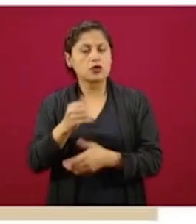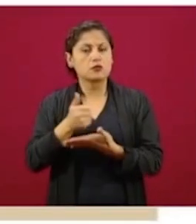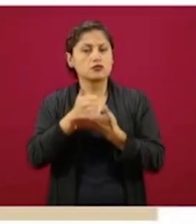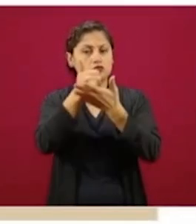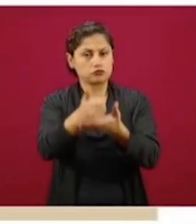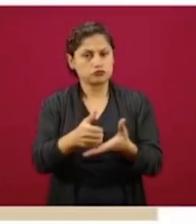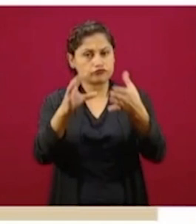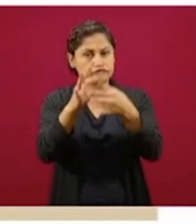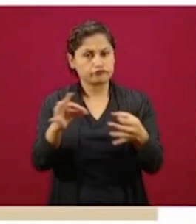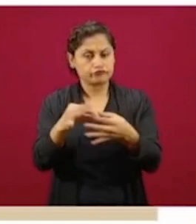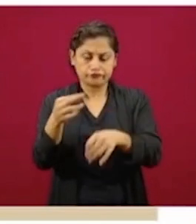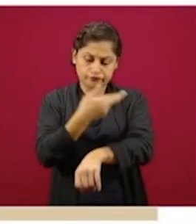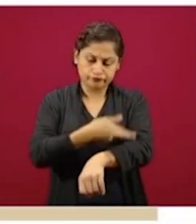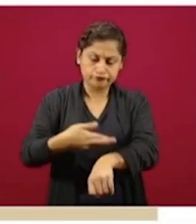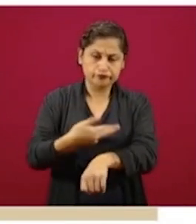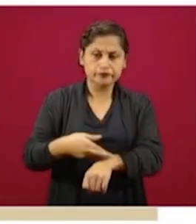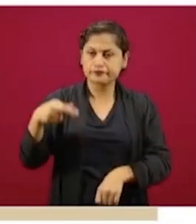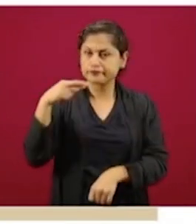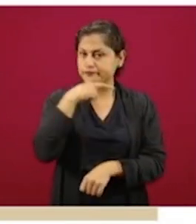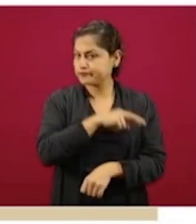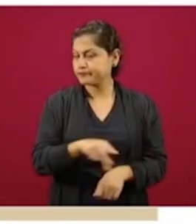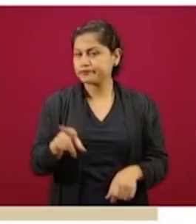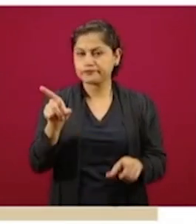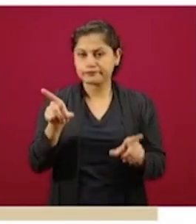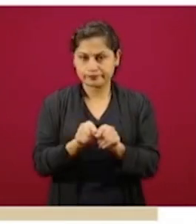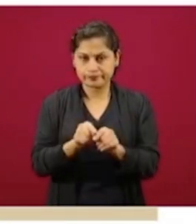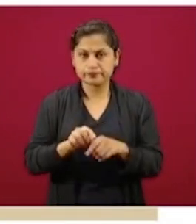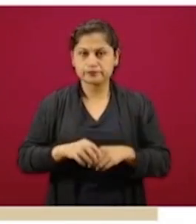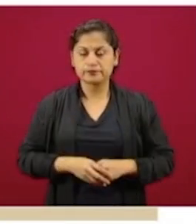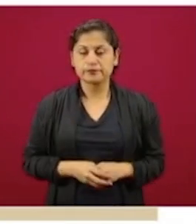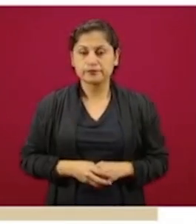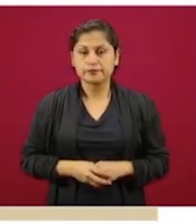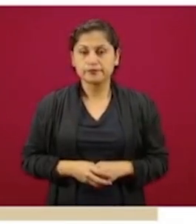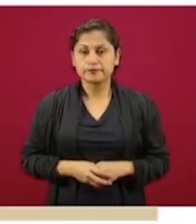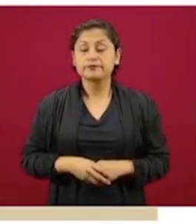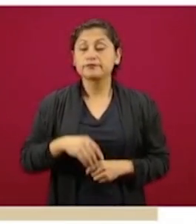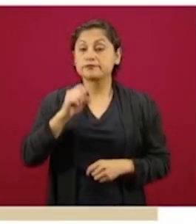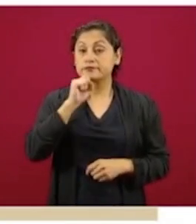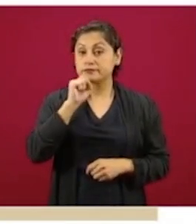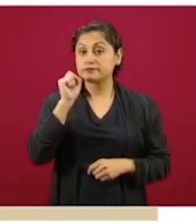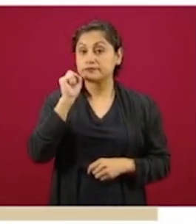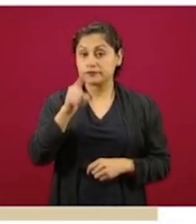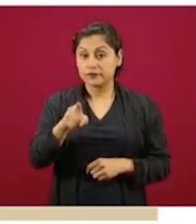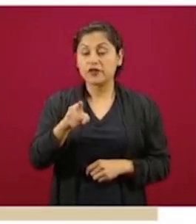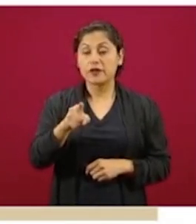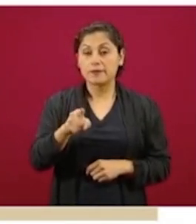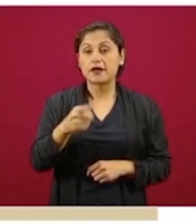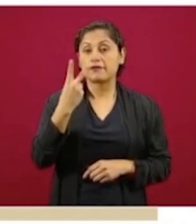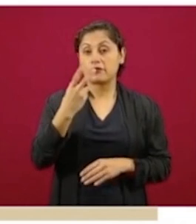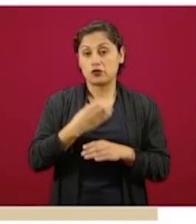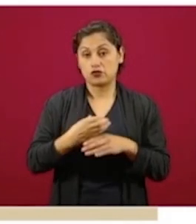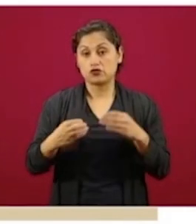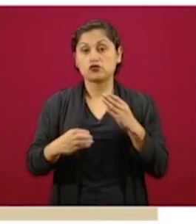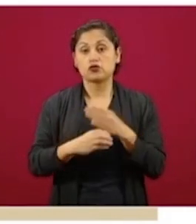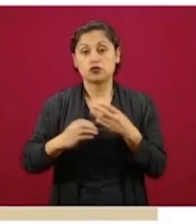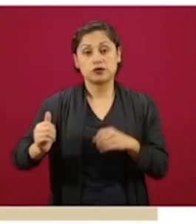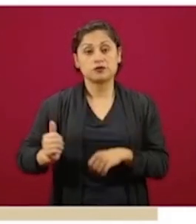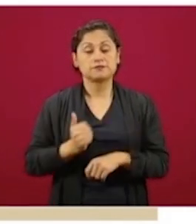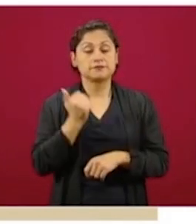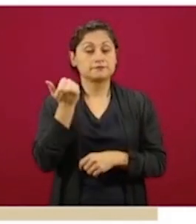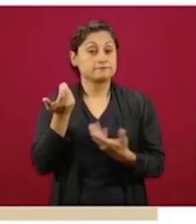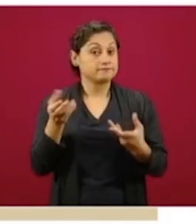construcción, como ya vimos, de una manera muy simple. Y aprovechando siempre dos cosas. Uno, que esta